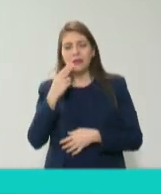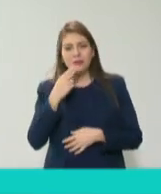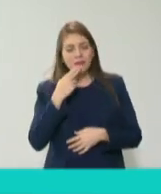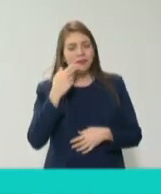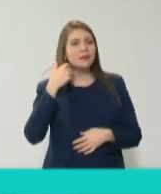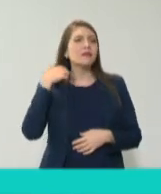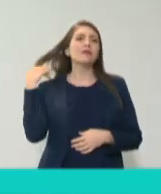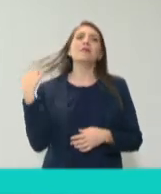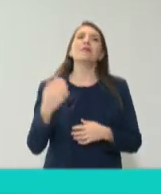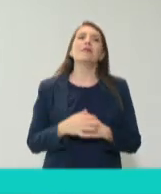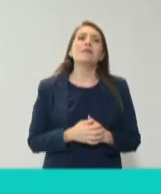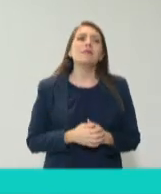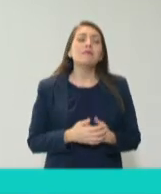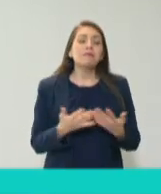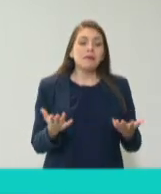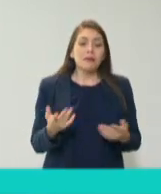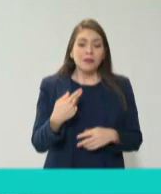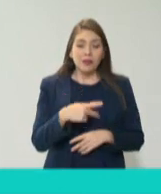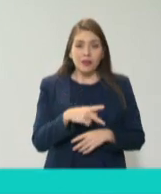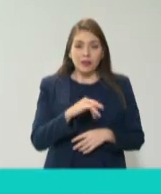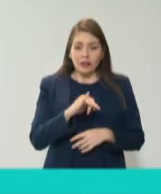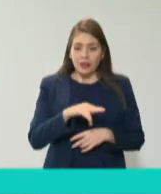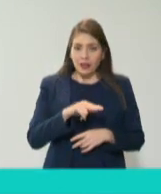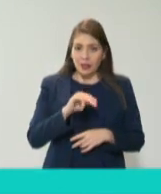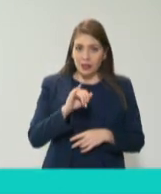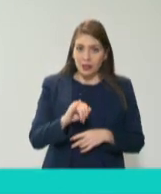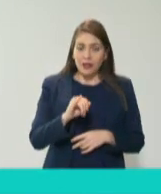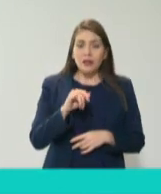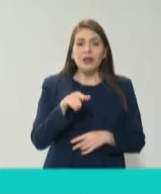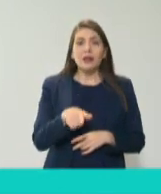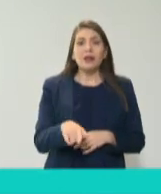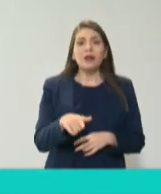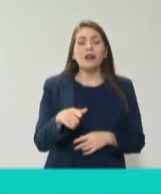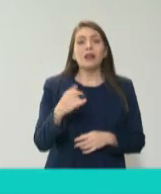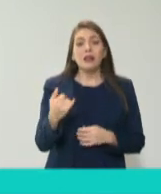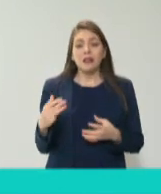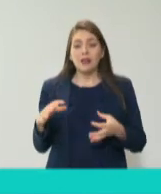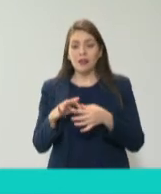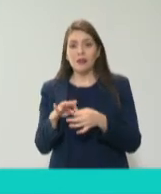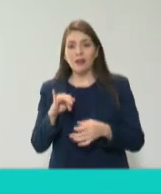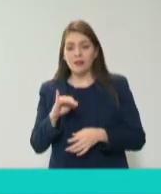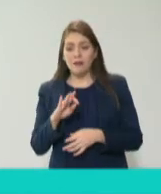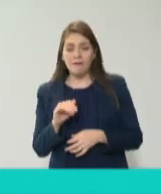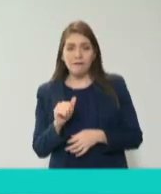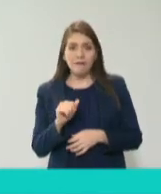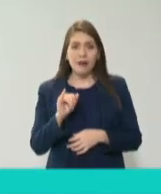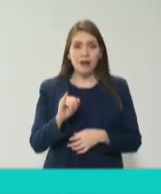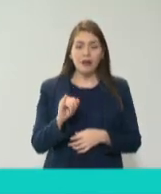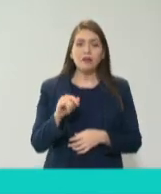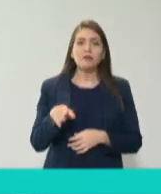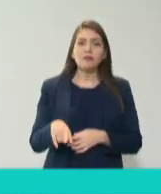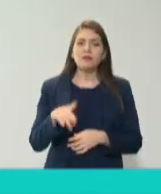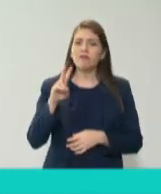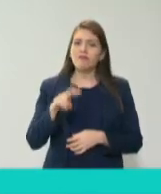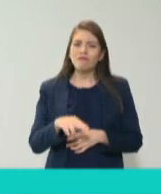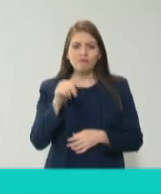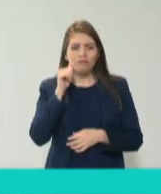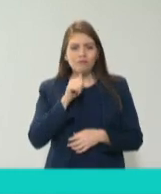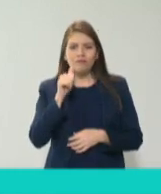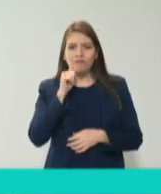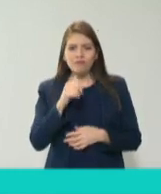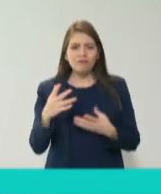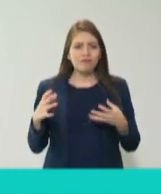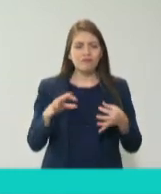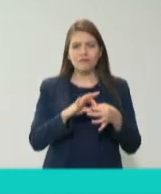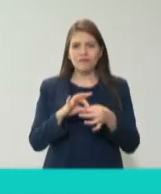Debo decir que el INAI, que fue el sustituto del IFAI, pues me es muy cercano y muy querido, pues porque yo